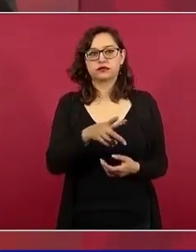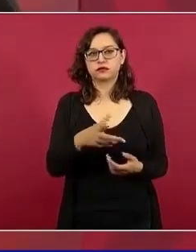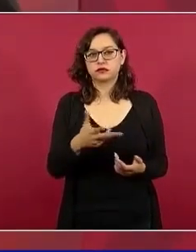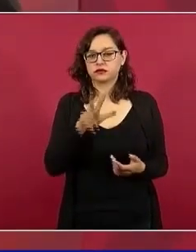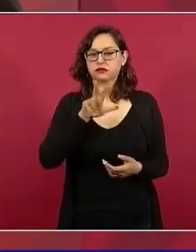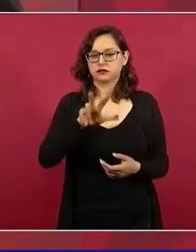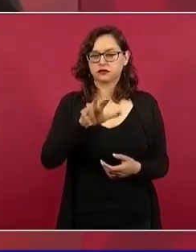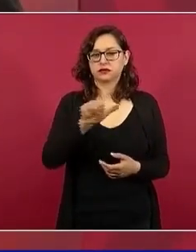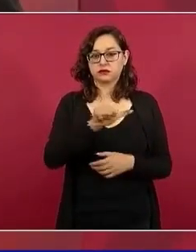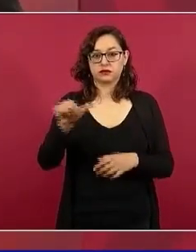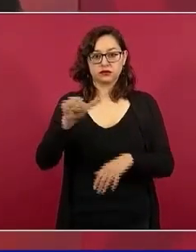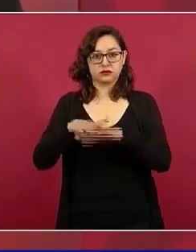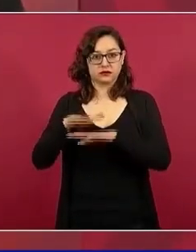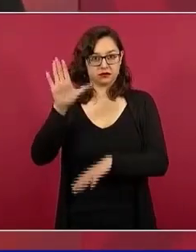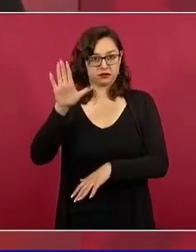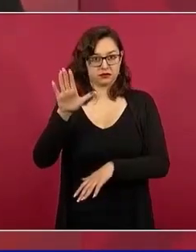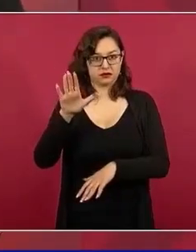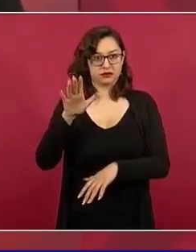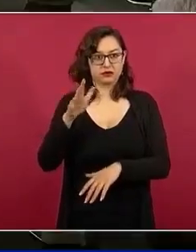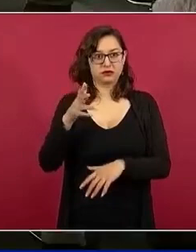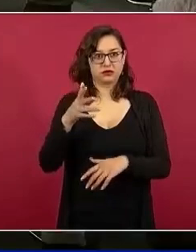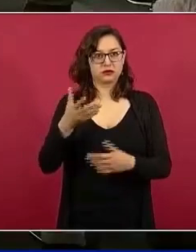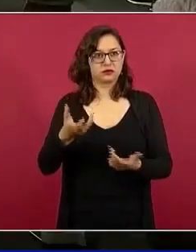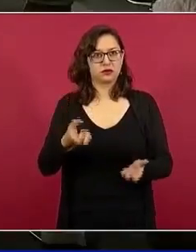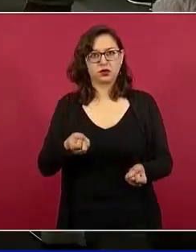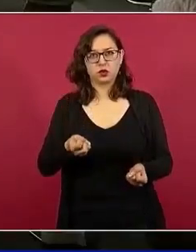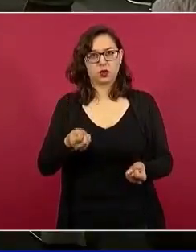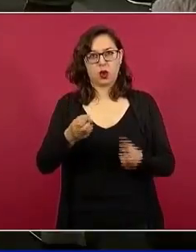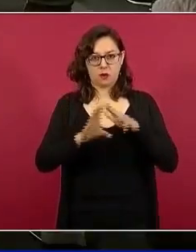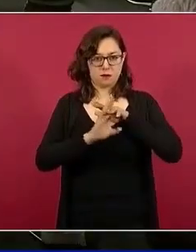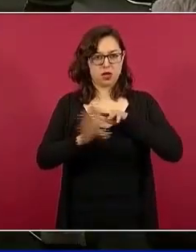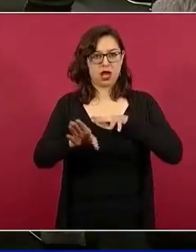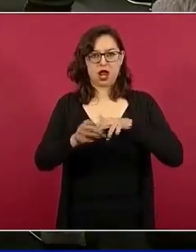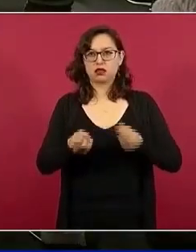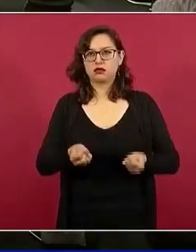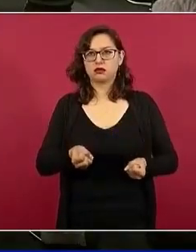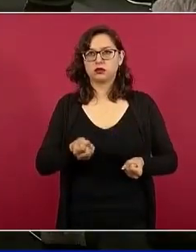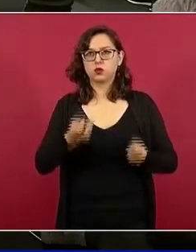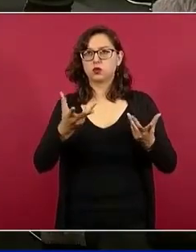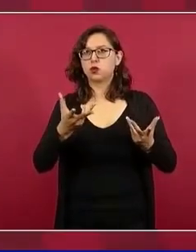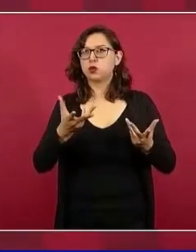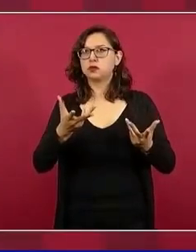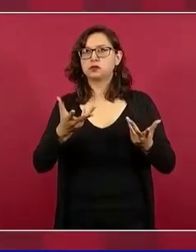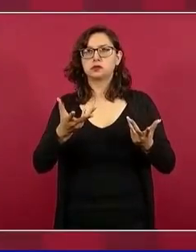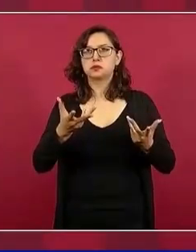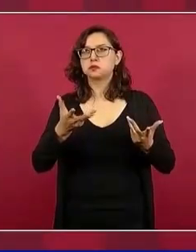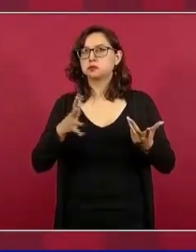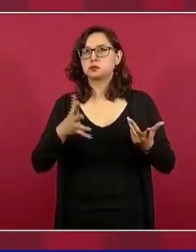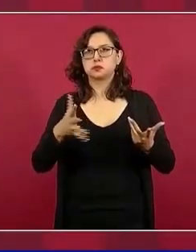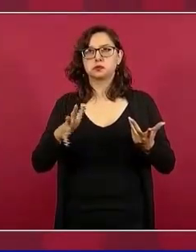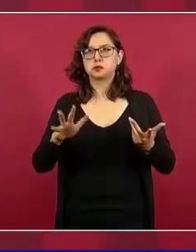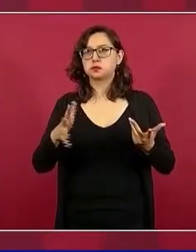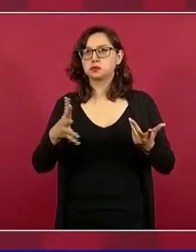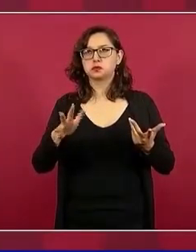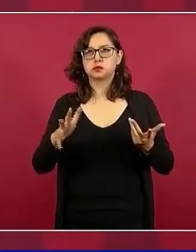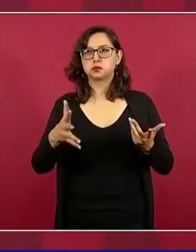mayores de 18 años. ¿Deben de ser